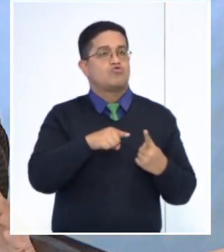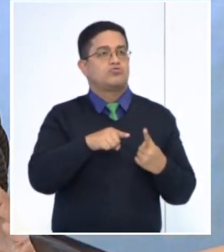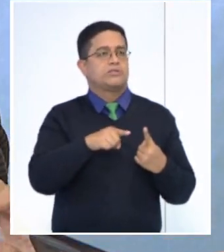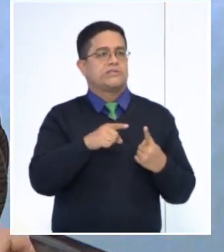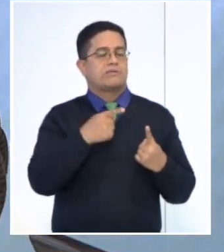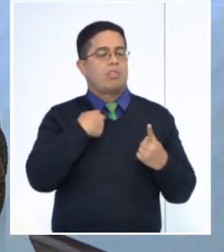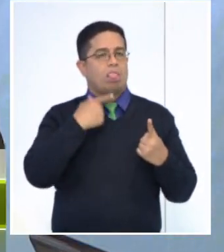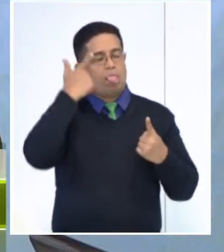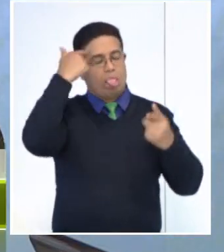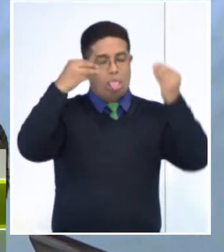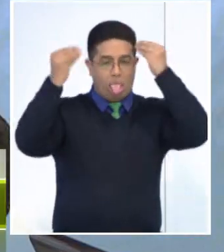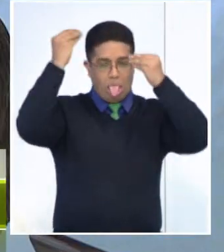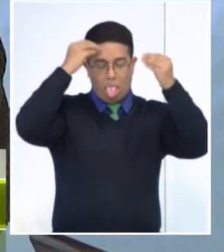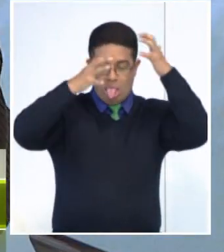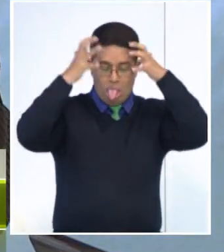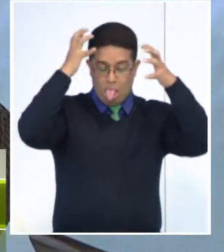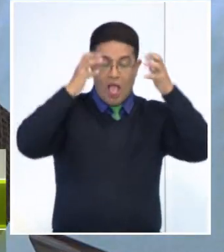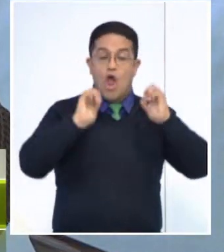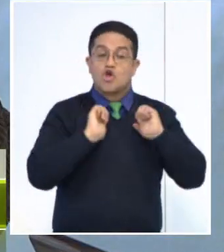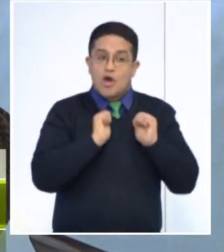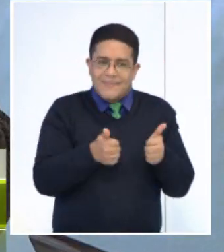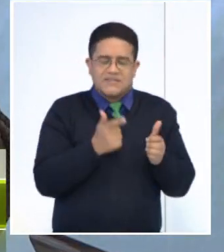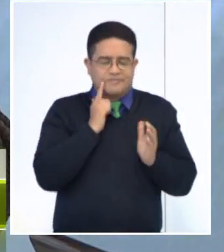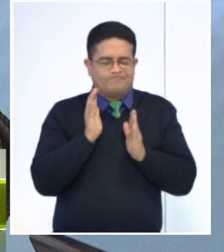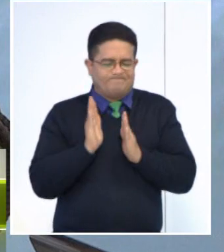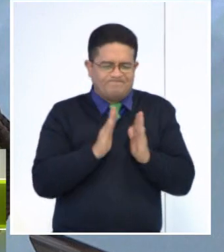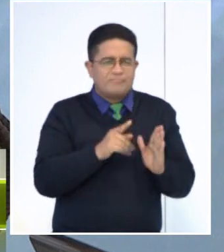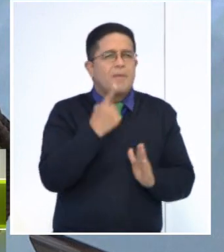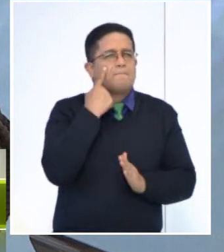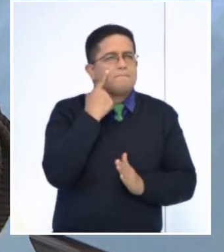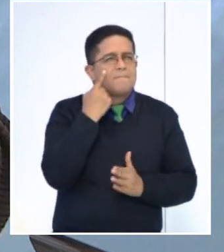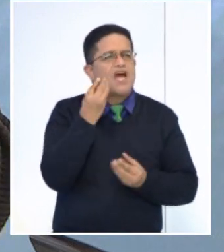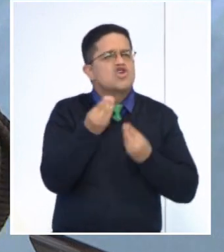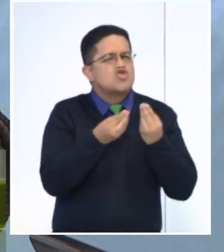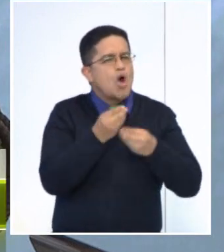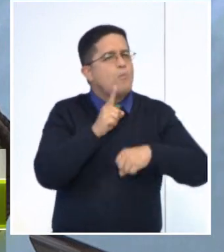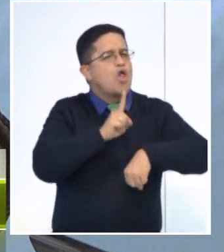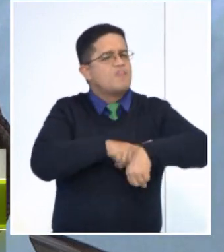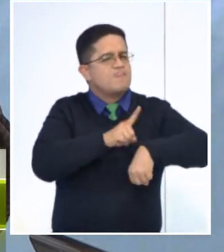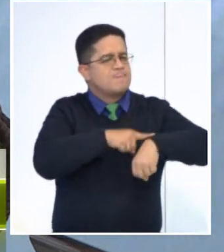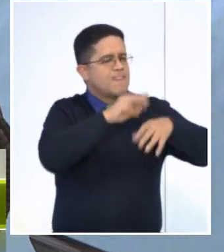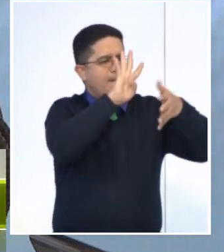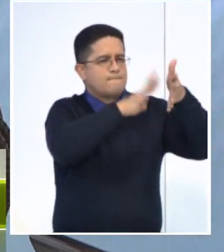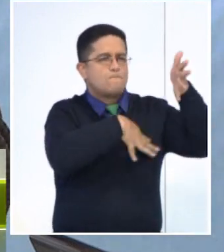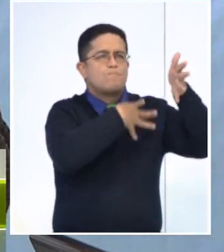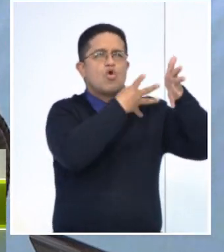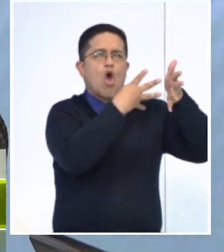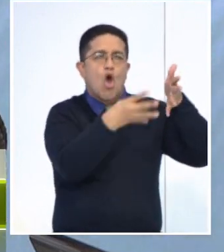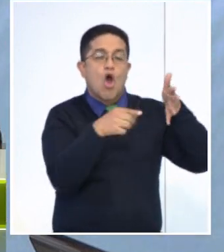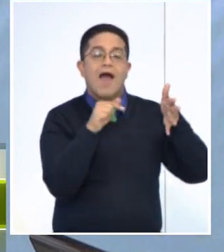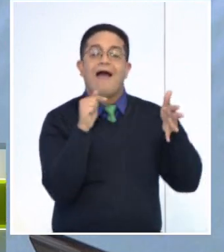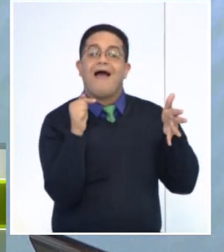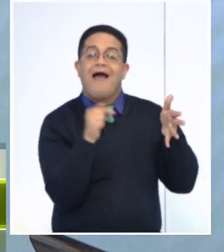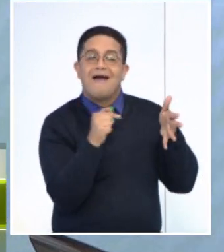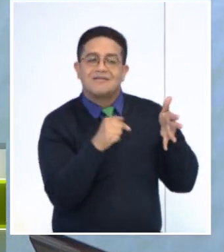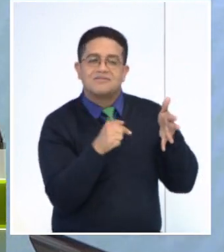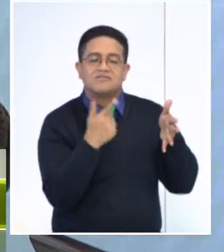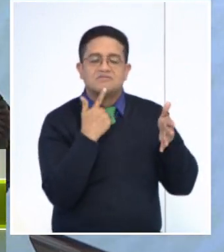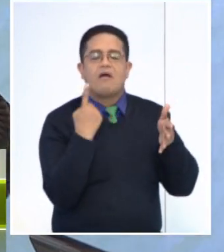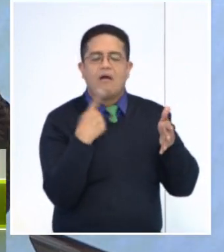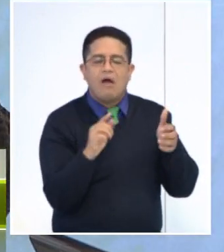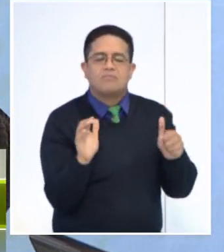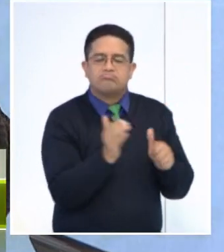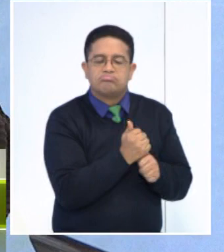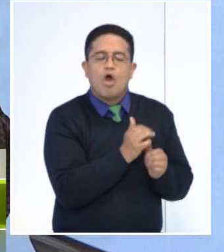tenemos que empezar con la organización, ver cómo estamos distribuyendo nuestro tiempo. Y es allí donde se va a conseguir un orden